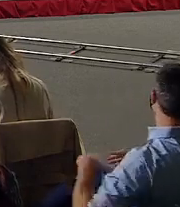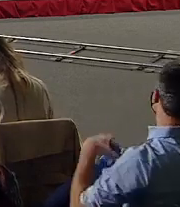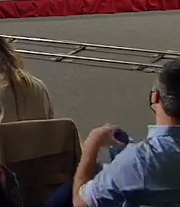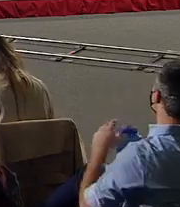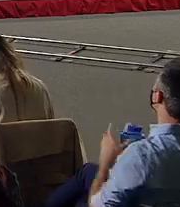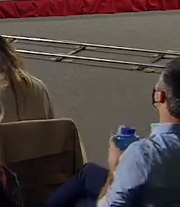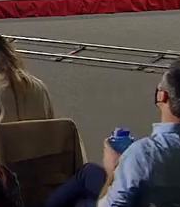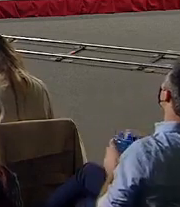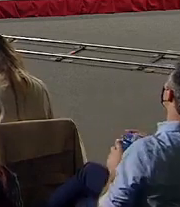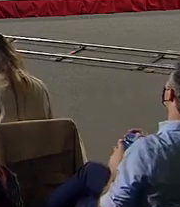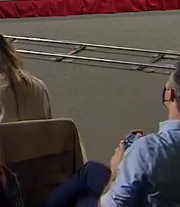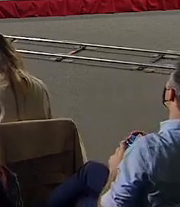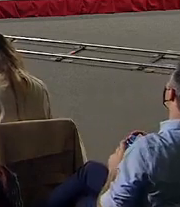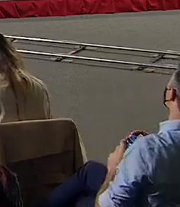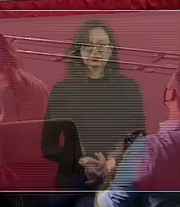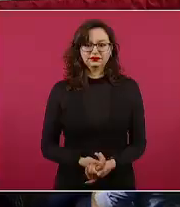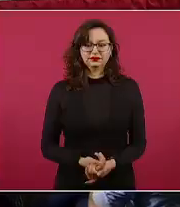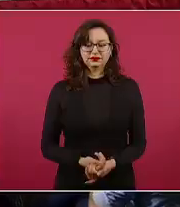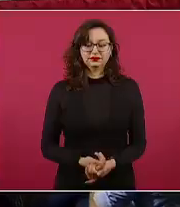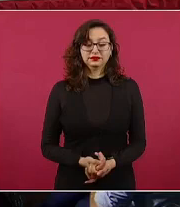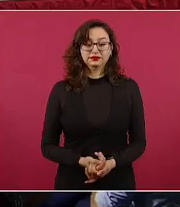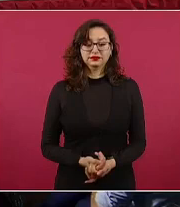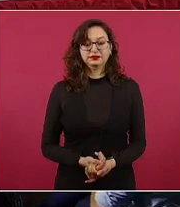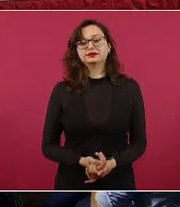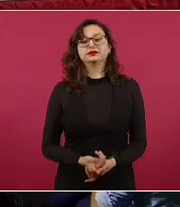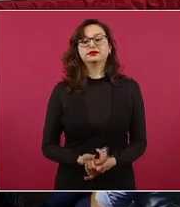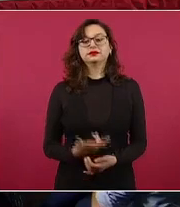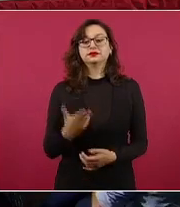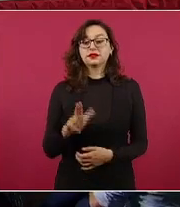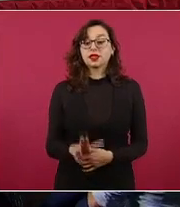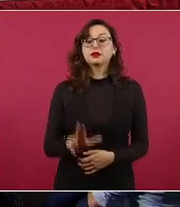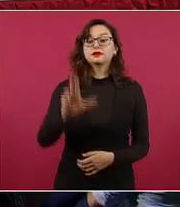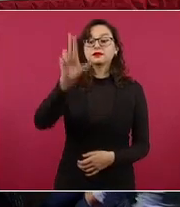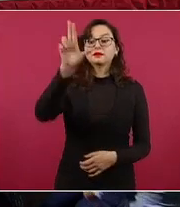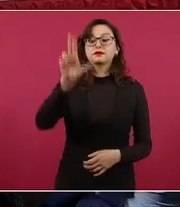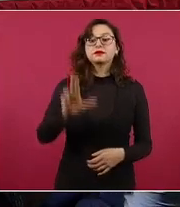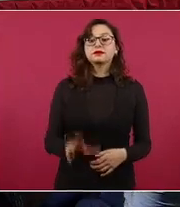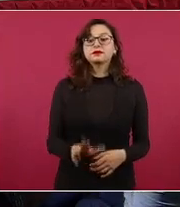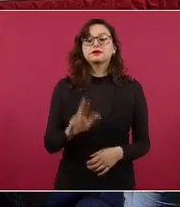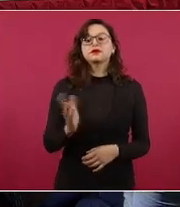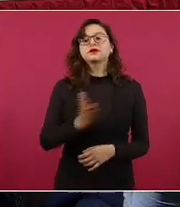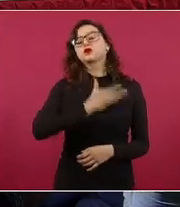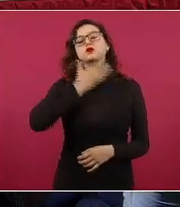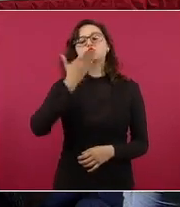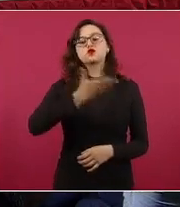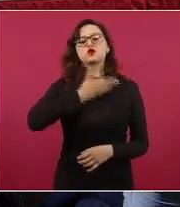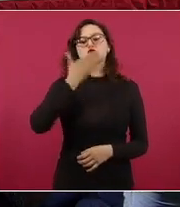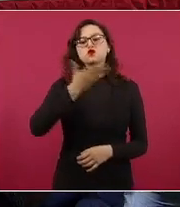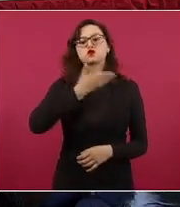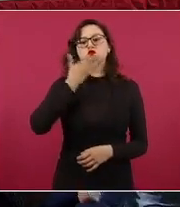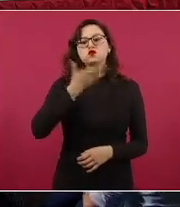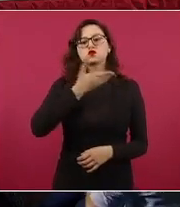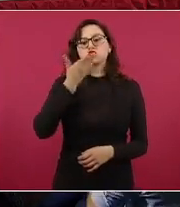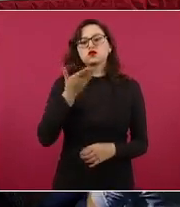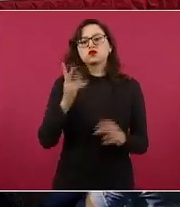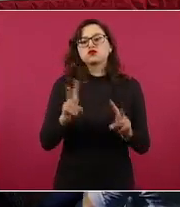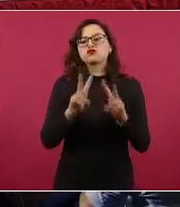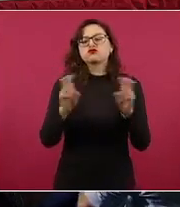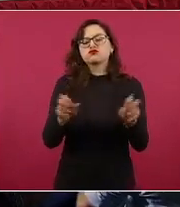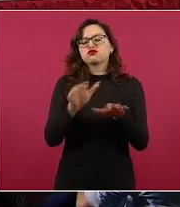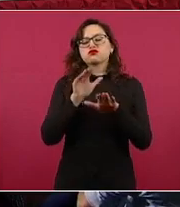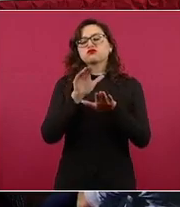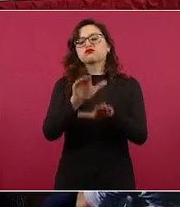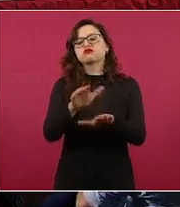Bueno, pues como todos los martes los dedicamos a informar